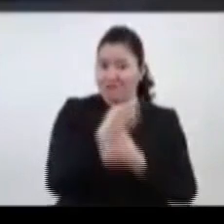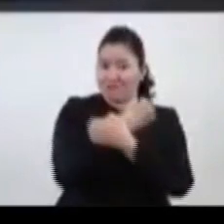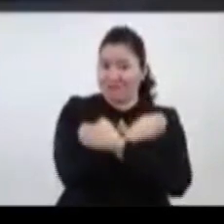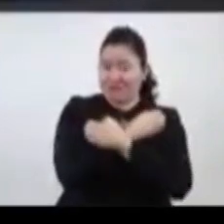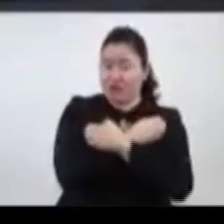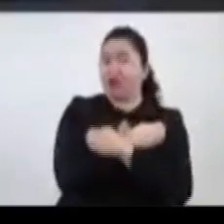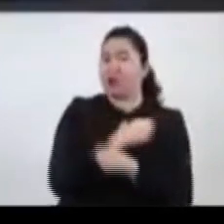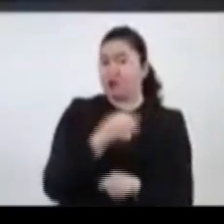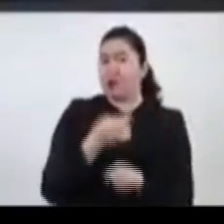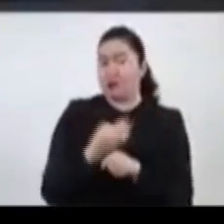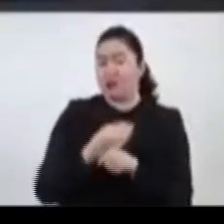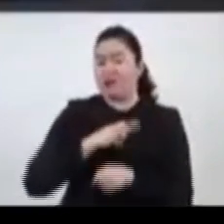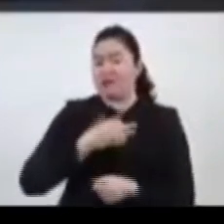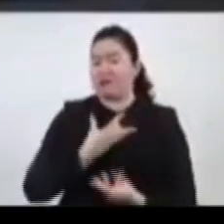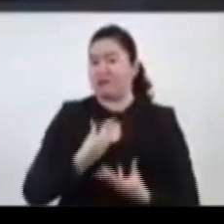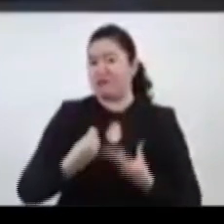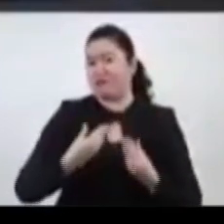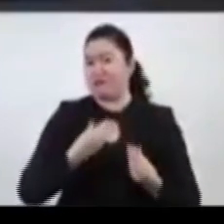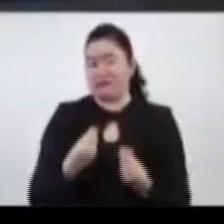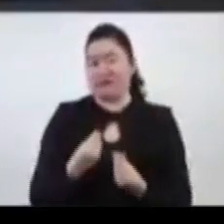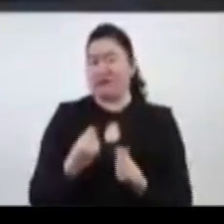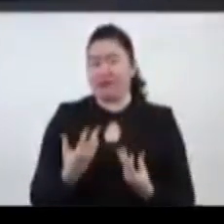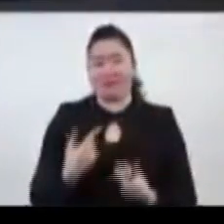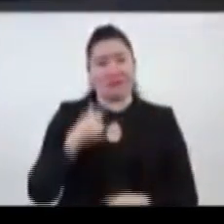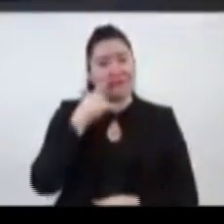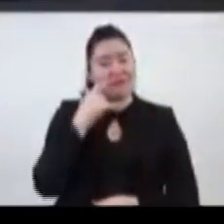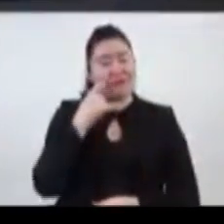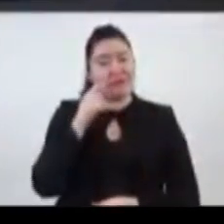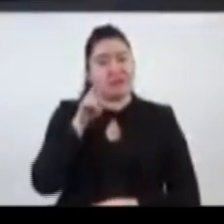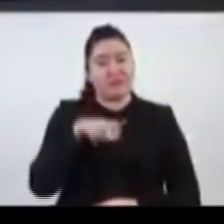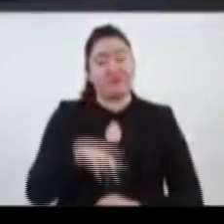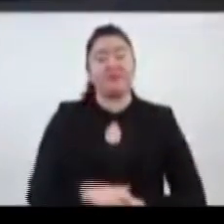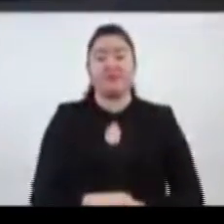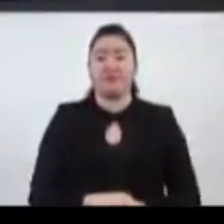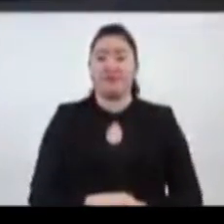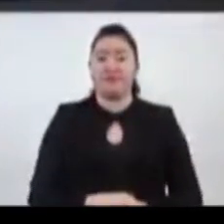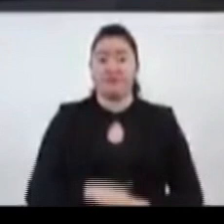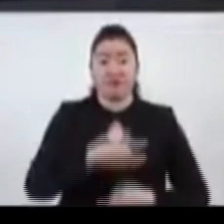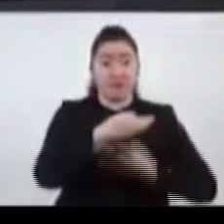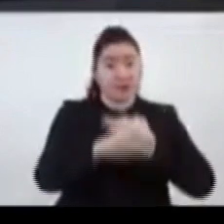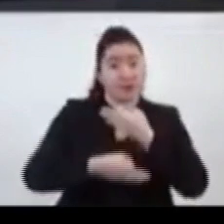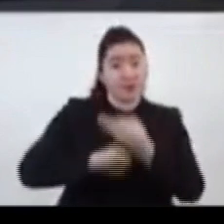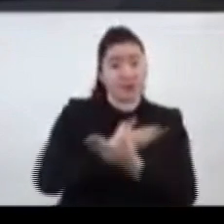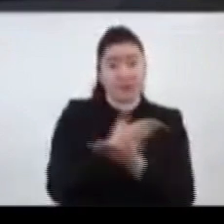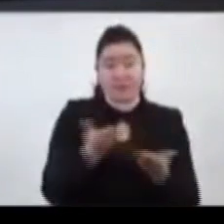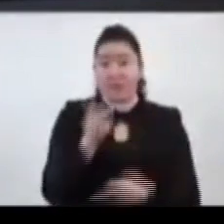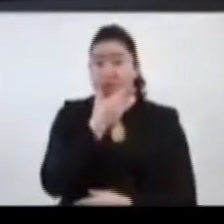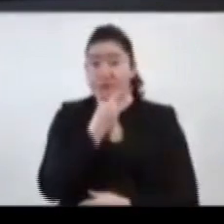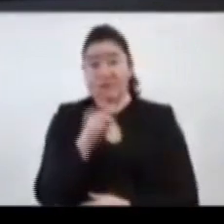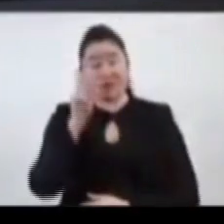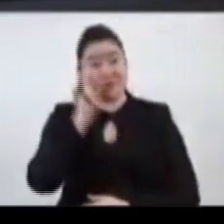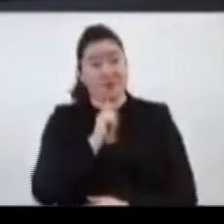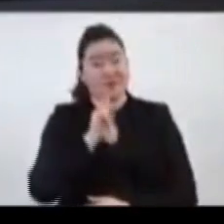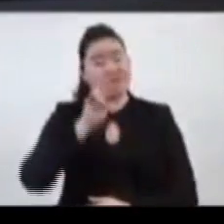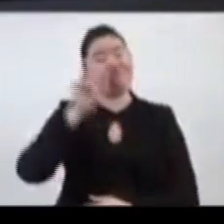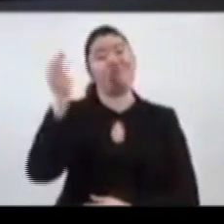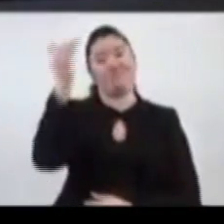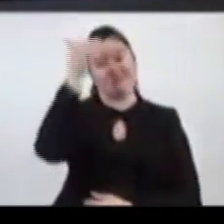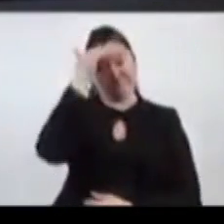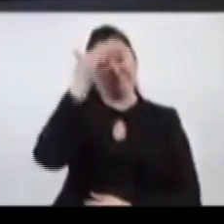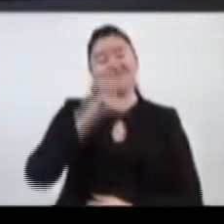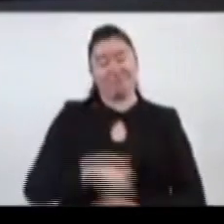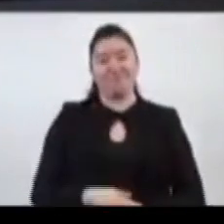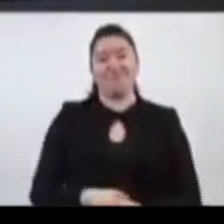reto de esto que ha representado la pandemia y la educación a nuestros hijos e hijas. A todas y todos, mi mayor